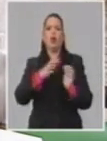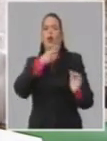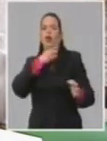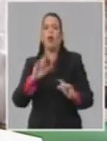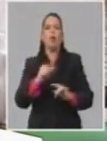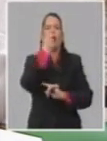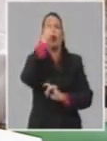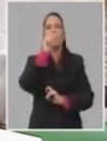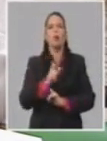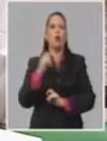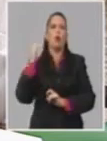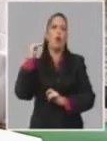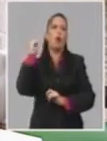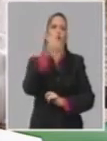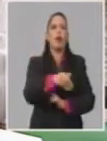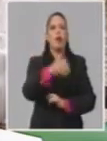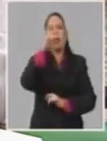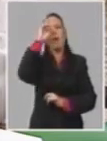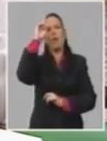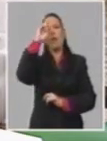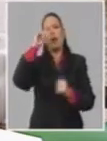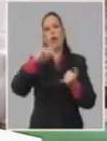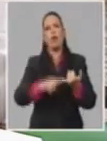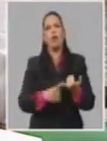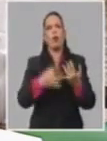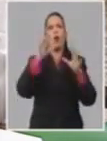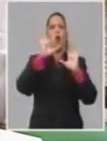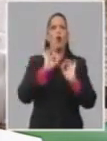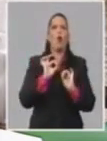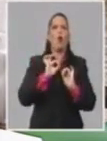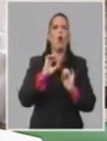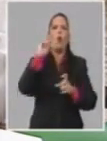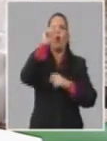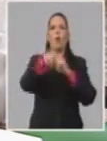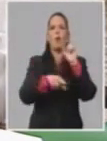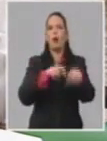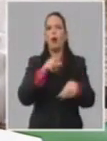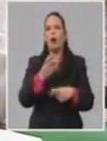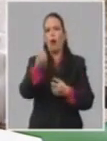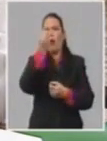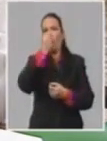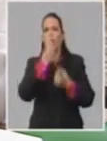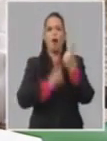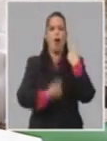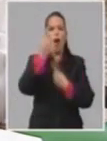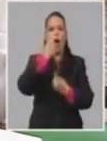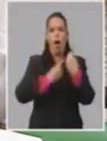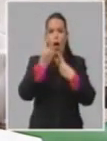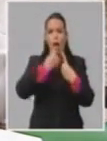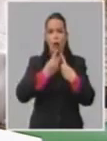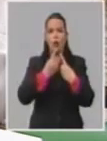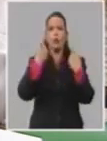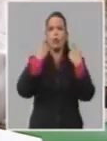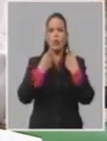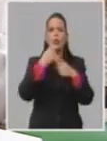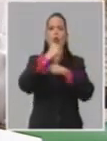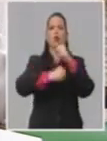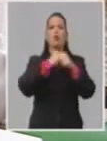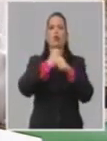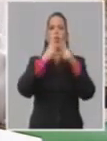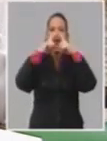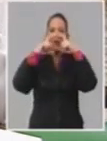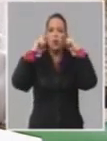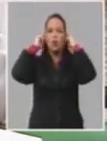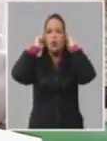centro de salud o porque va a un centro productivo que garantiza la alimentación del pueblo y demás, pero que todo el mundo utilice el nasobuco. Hoy mismo, a pesar de las recomendaciones,